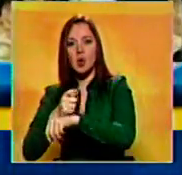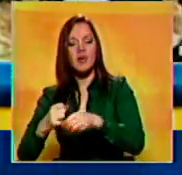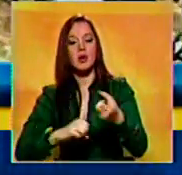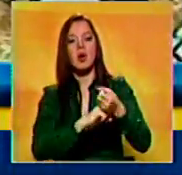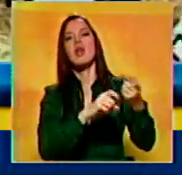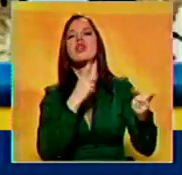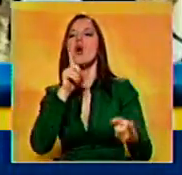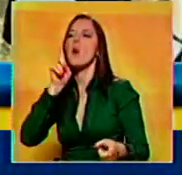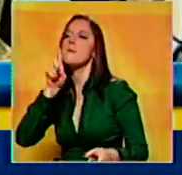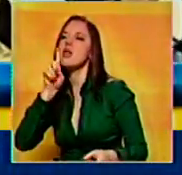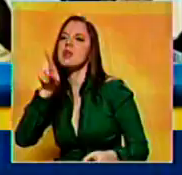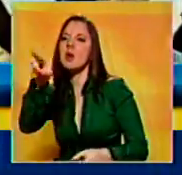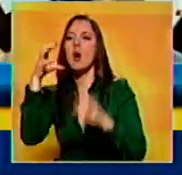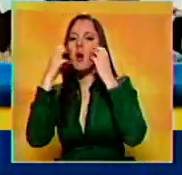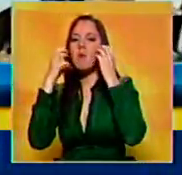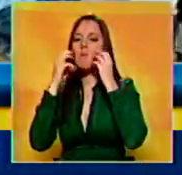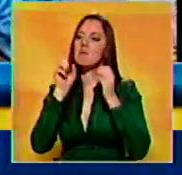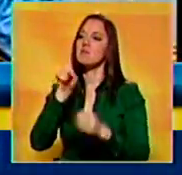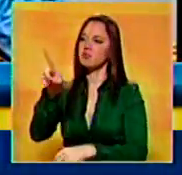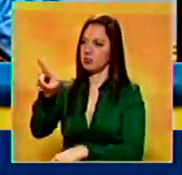mafioso y mentiroso a Andrés Velásquez.